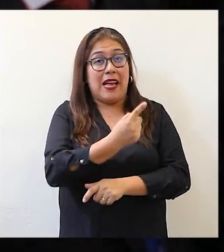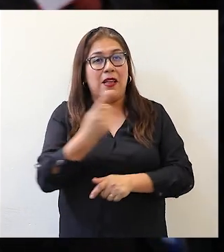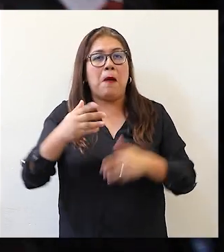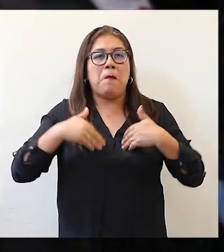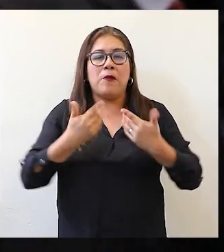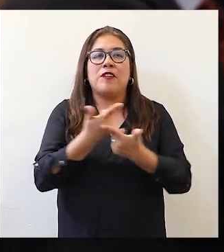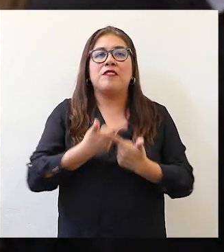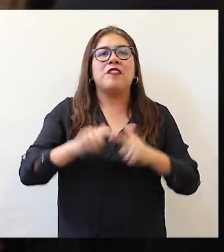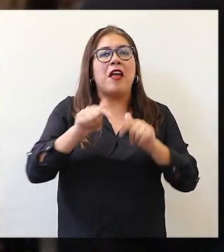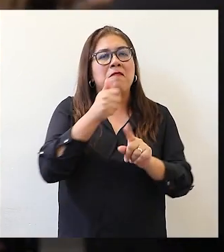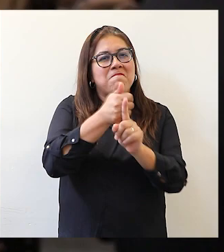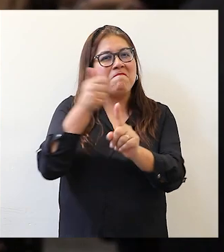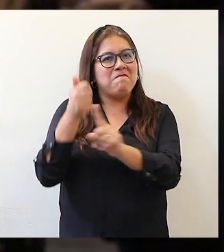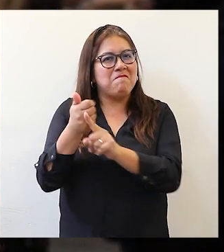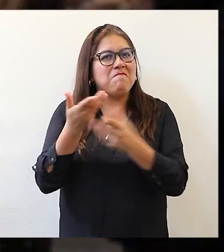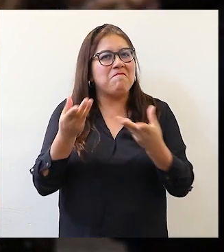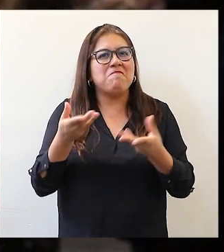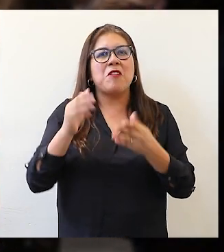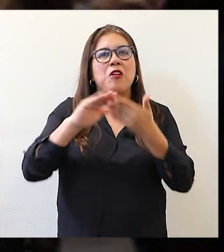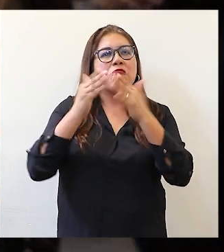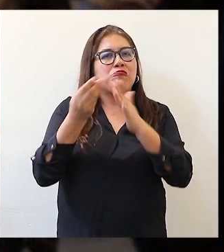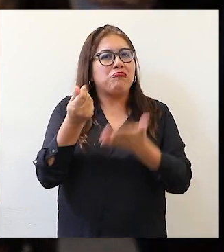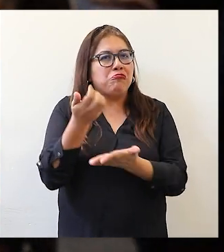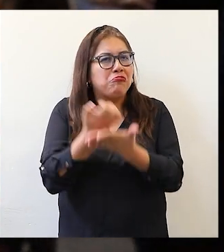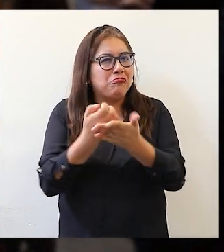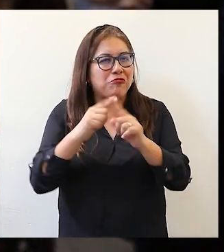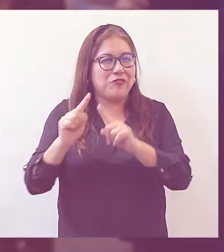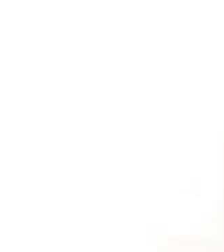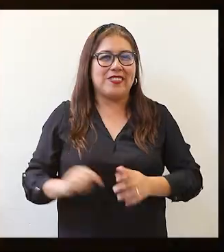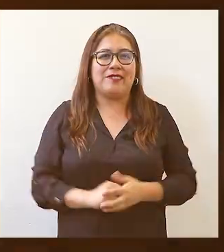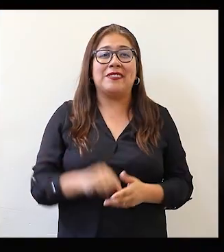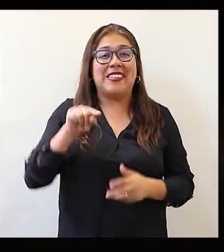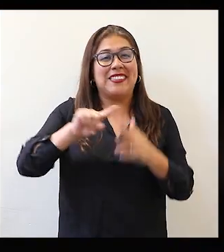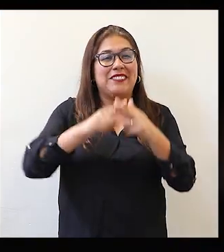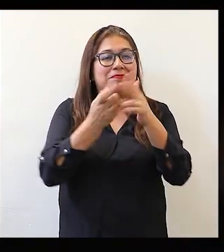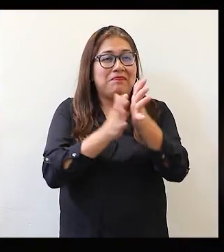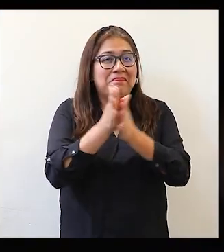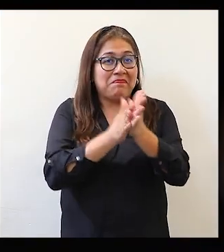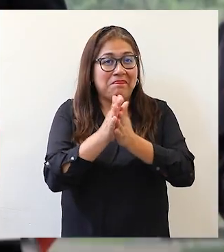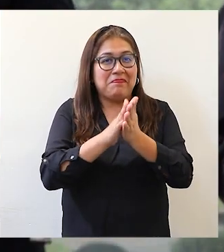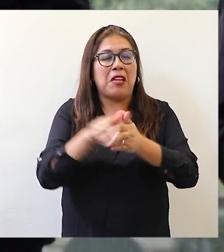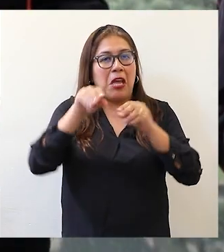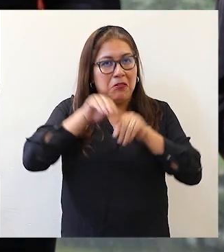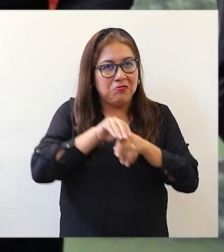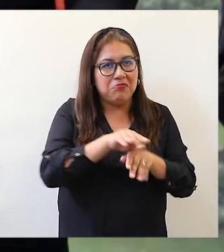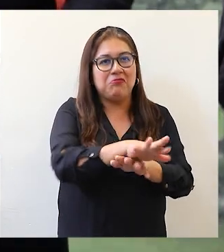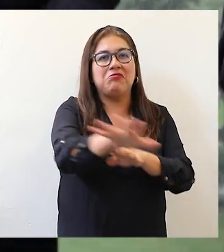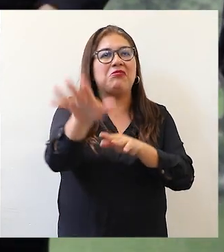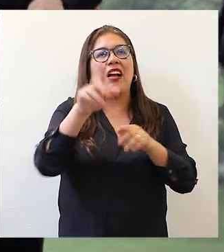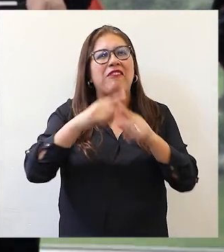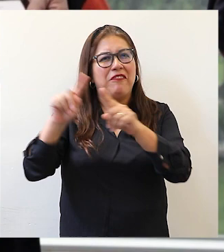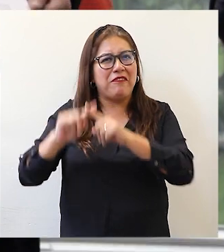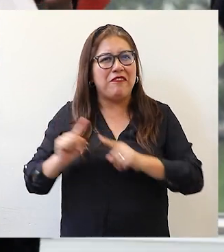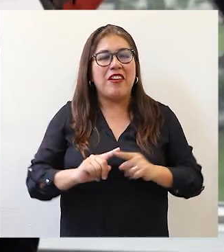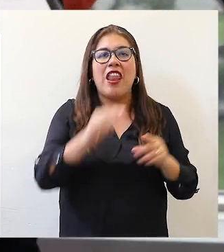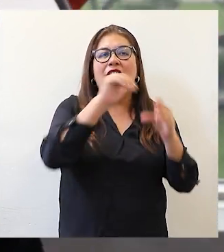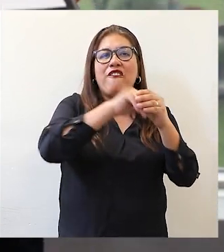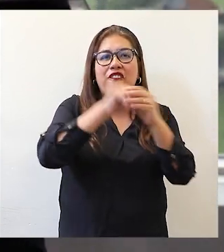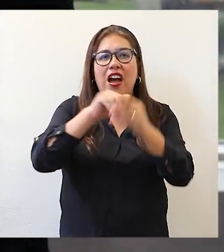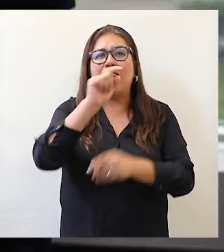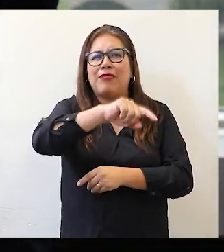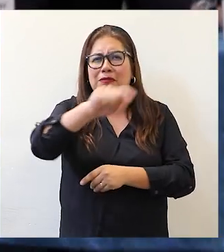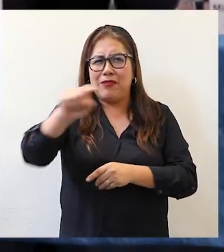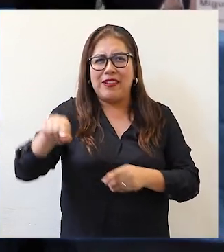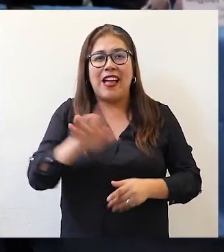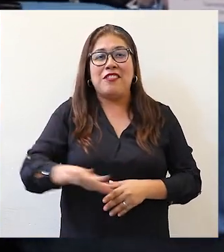pueda ejercer a plenitud su ciudadanía económica. Esta iniciativa se aplicará en todas las sedes de las entidades